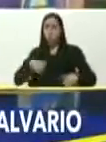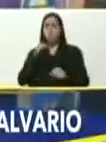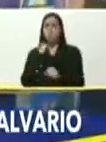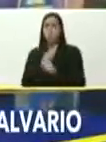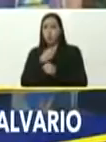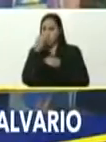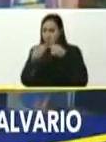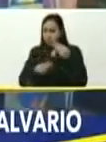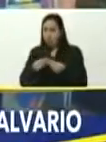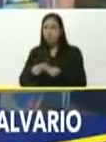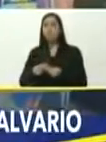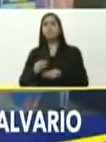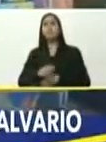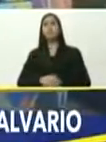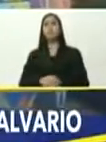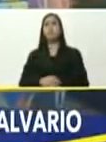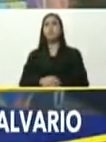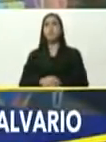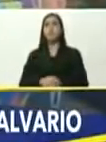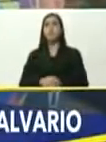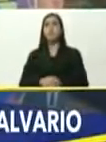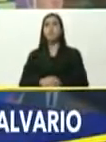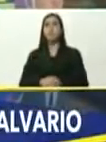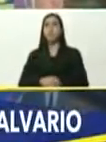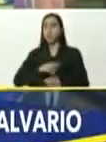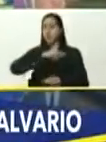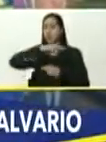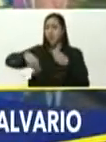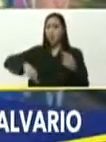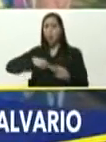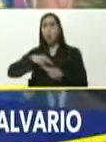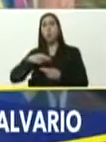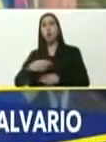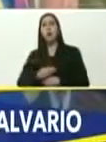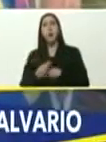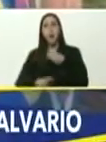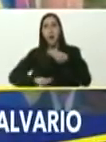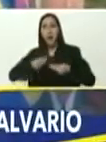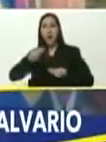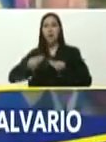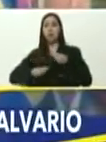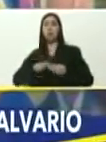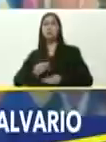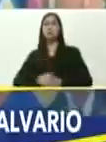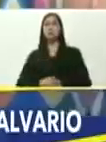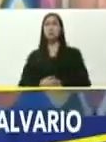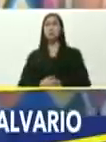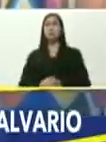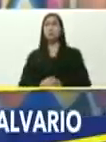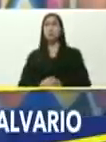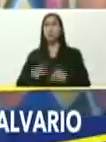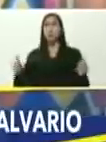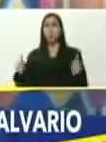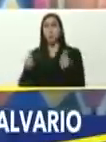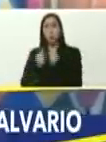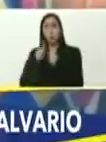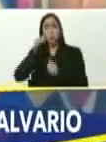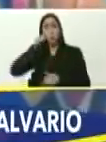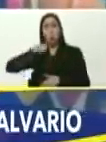le costó a usted, y solo hecho, en revolución, en revolución, con el Poder Popular,